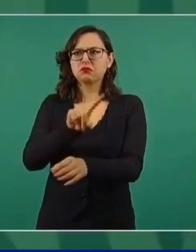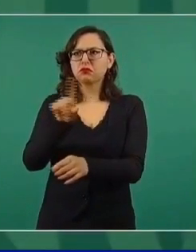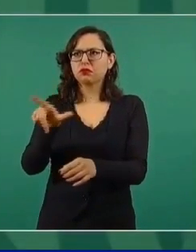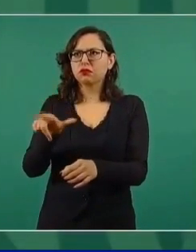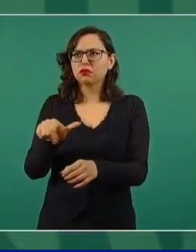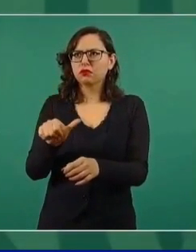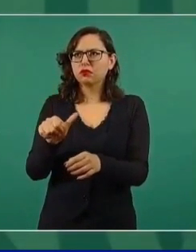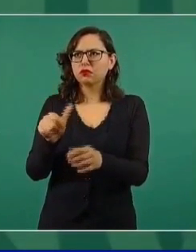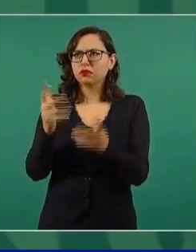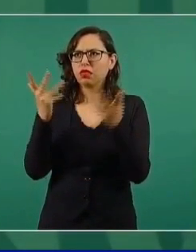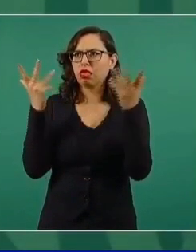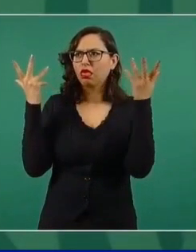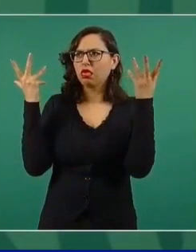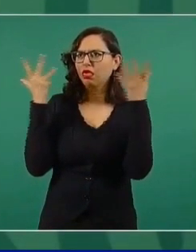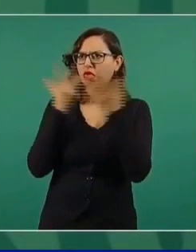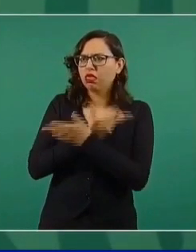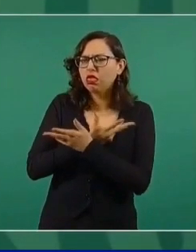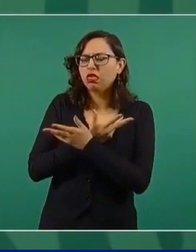cuenta